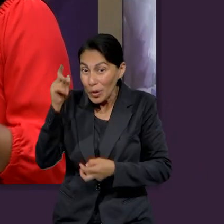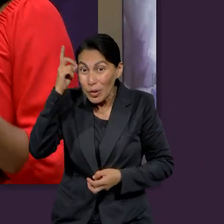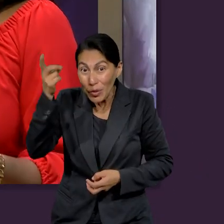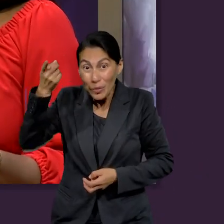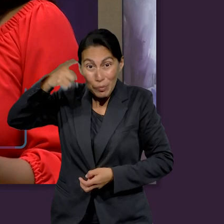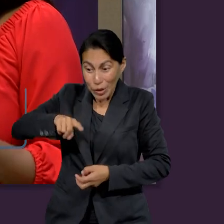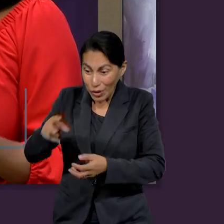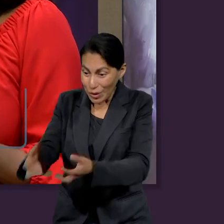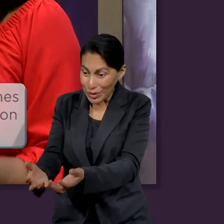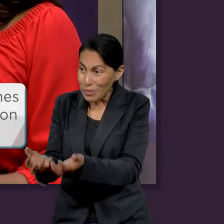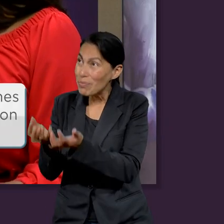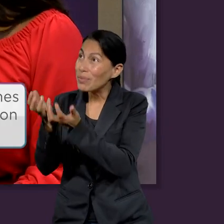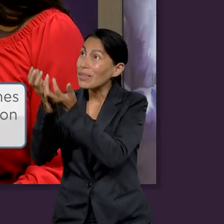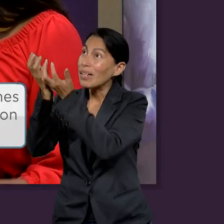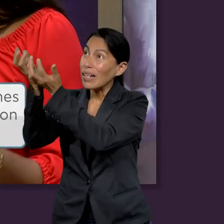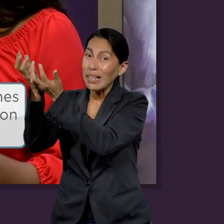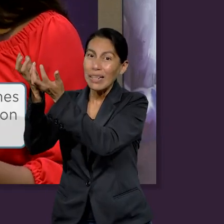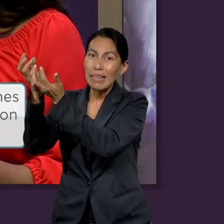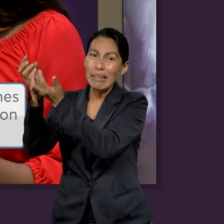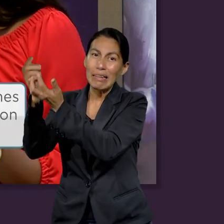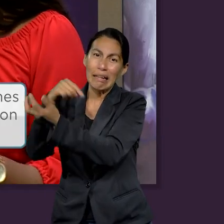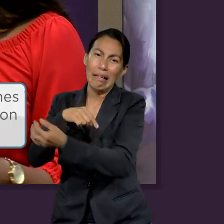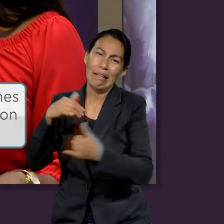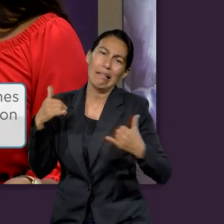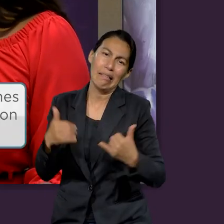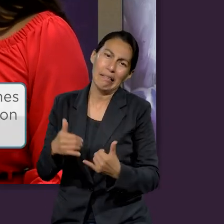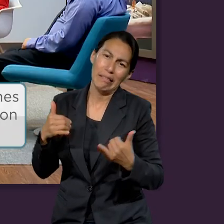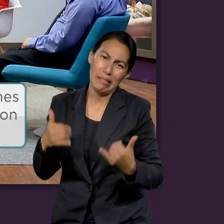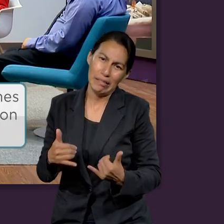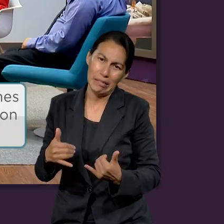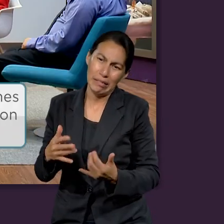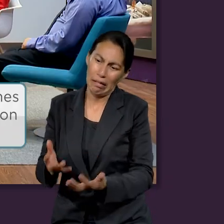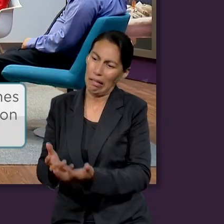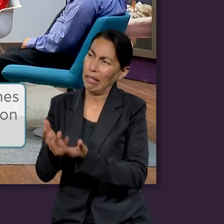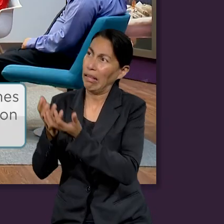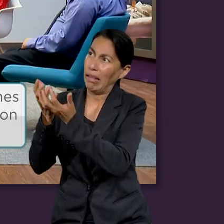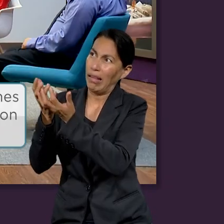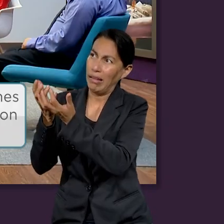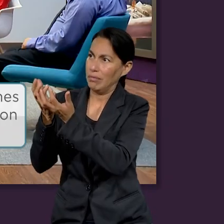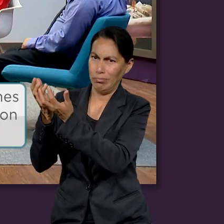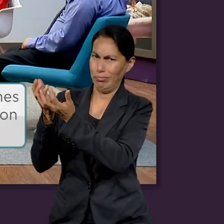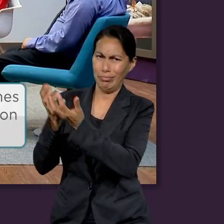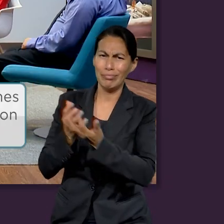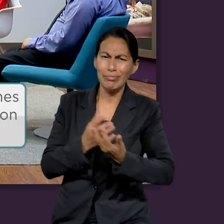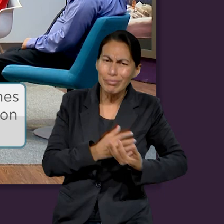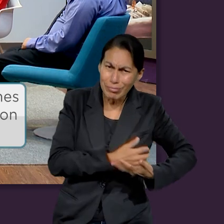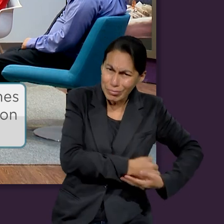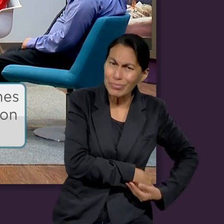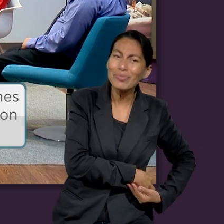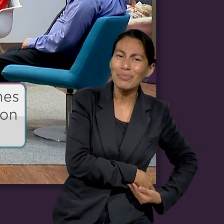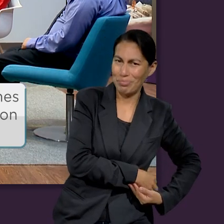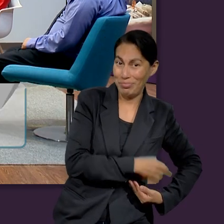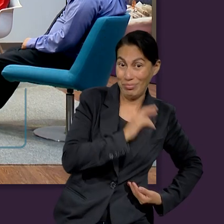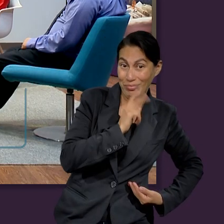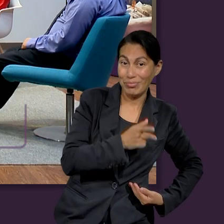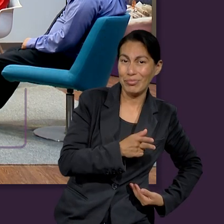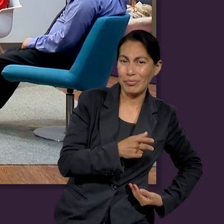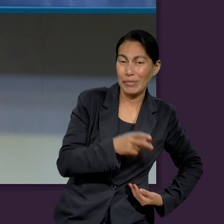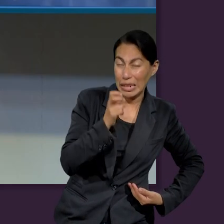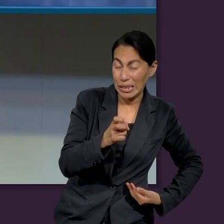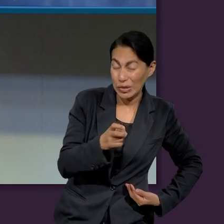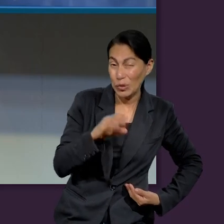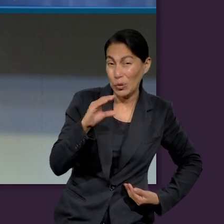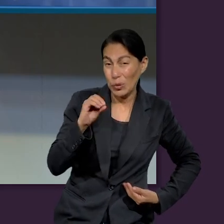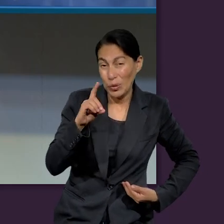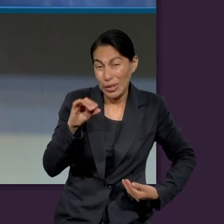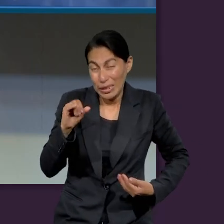y claramente desobedeciendo una orden que él ya le había dado. Entonces, claramente, el pecado de